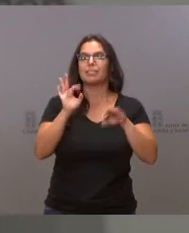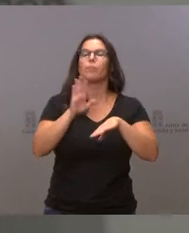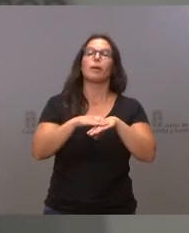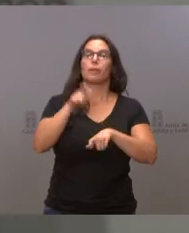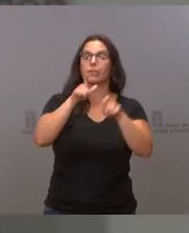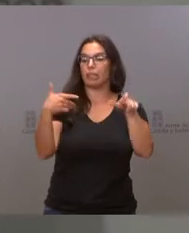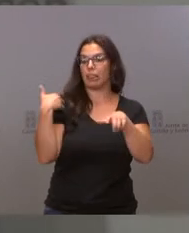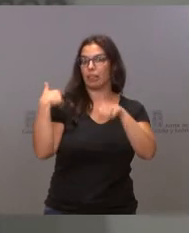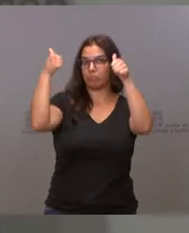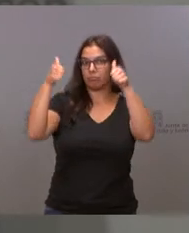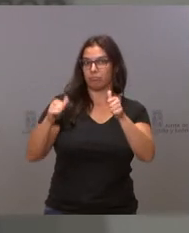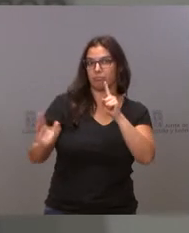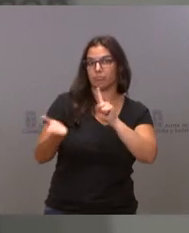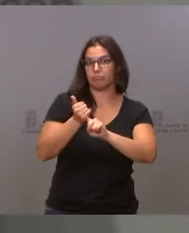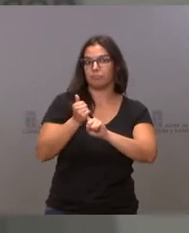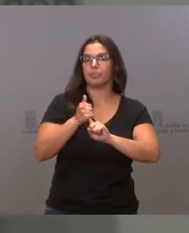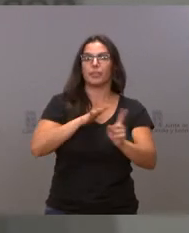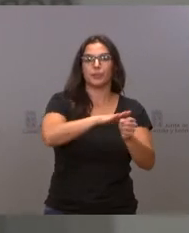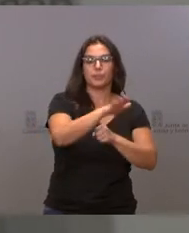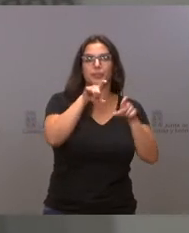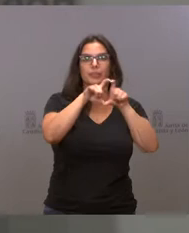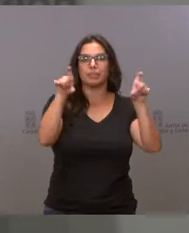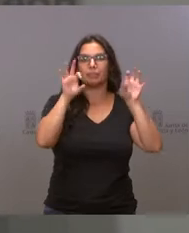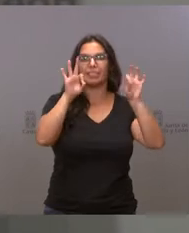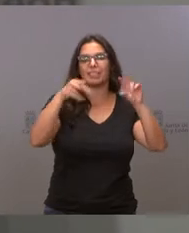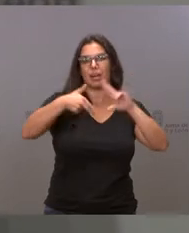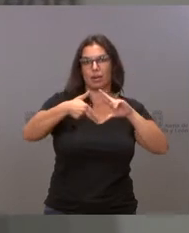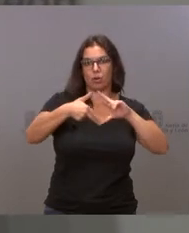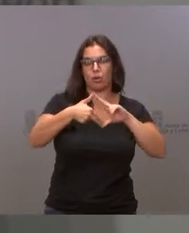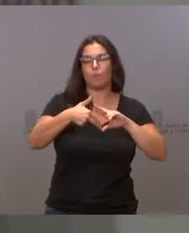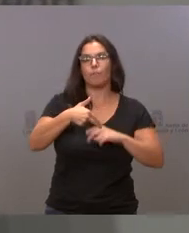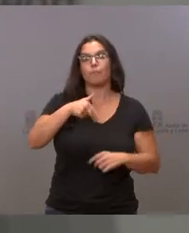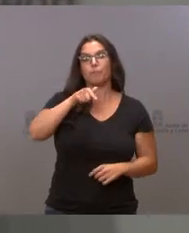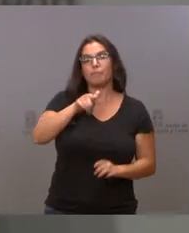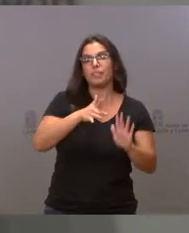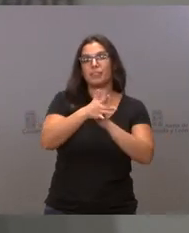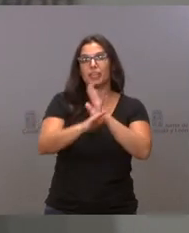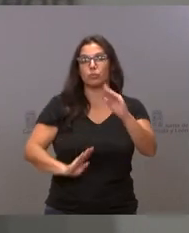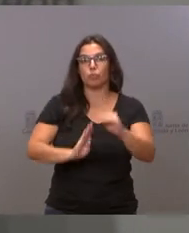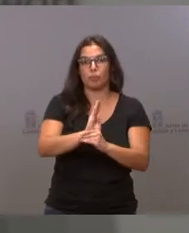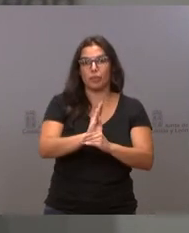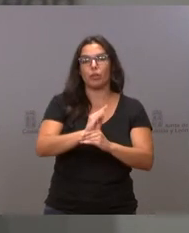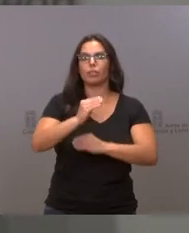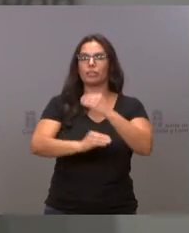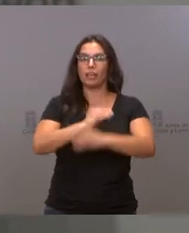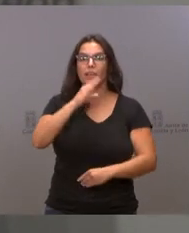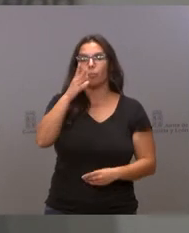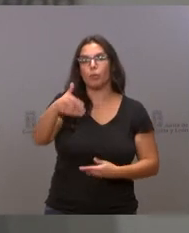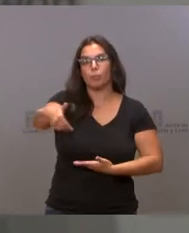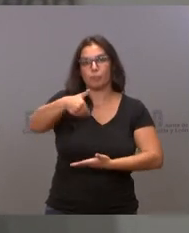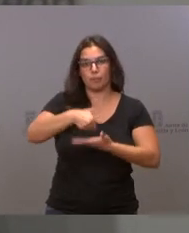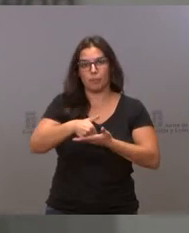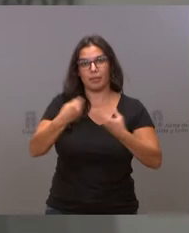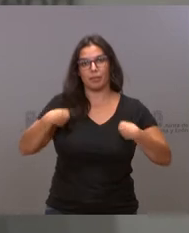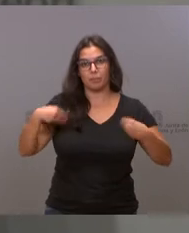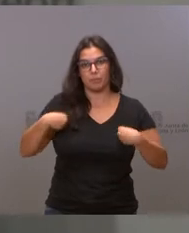titulados en la empresa Renault. Se trata de una subvención que se hace a propuesta de